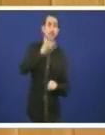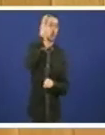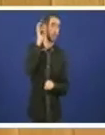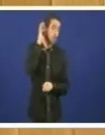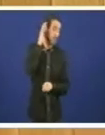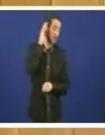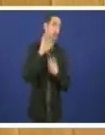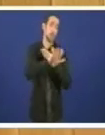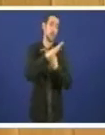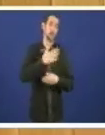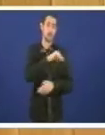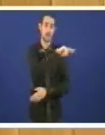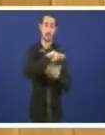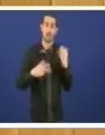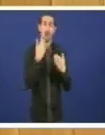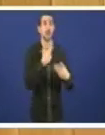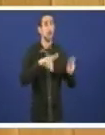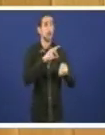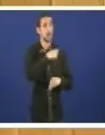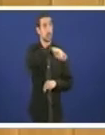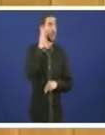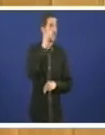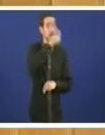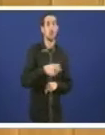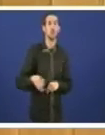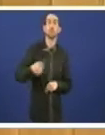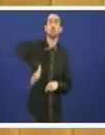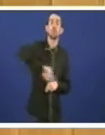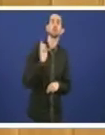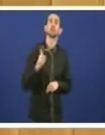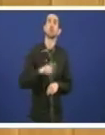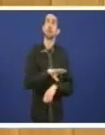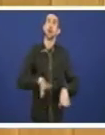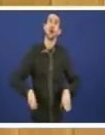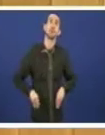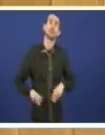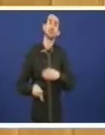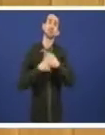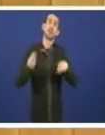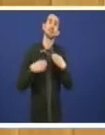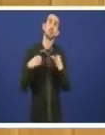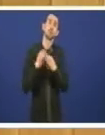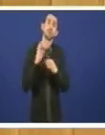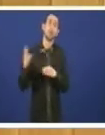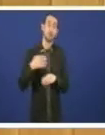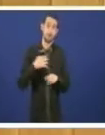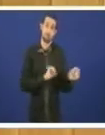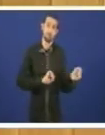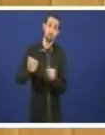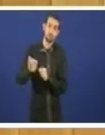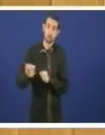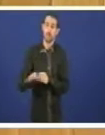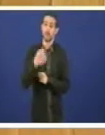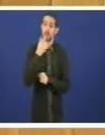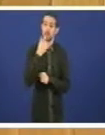finalmente señora presidenta nos non podemos aceptar unha moción unha emenda do Grupo Popular que o que di é que se opón a